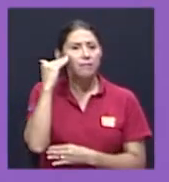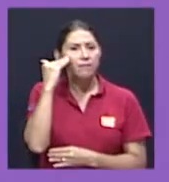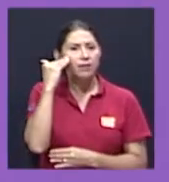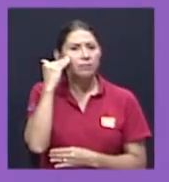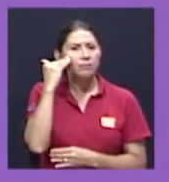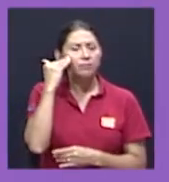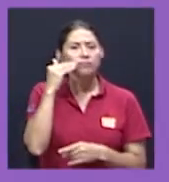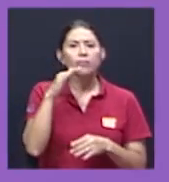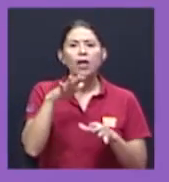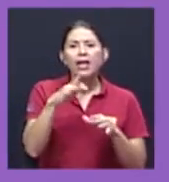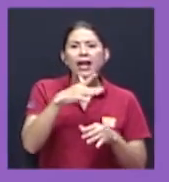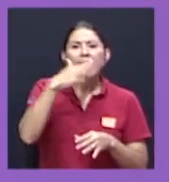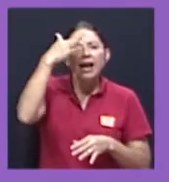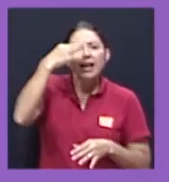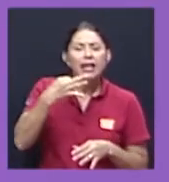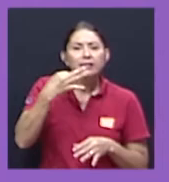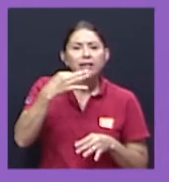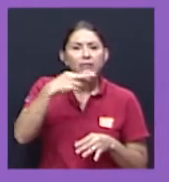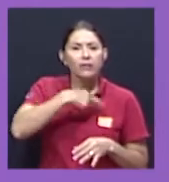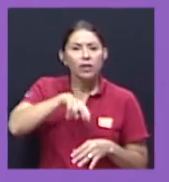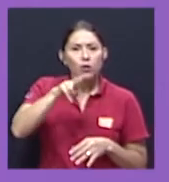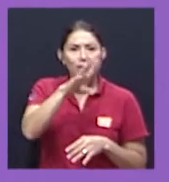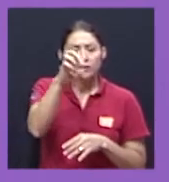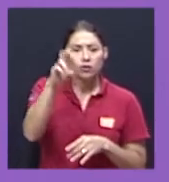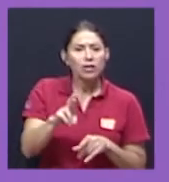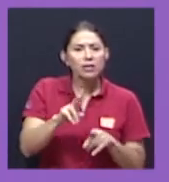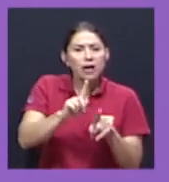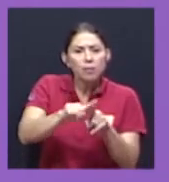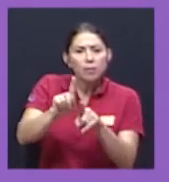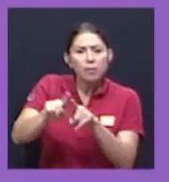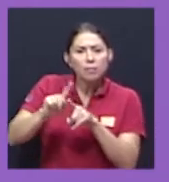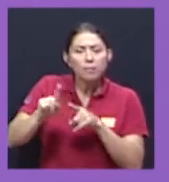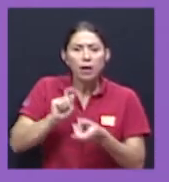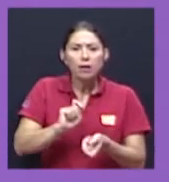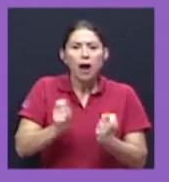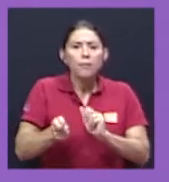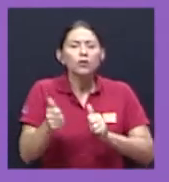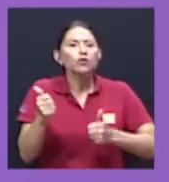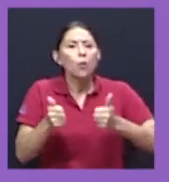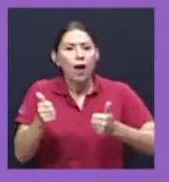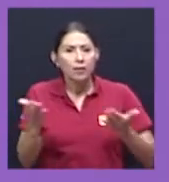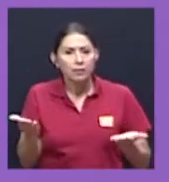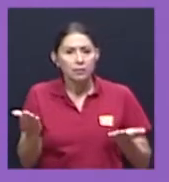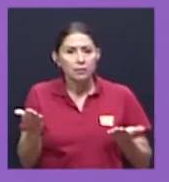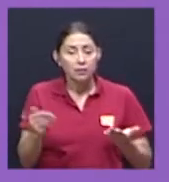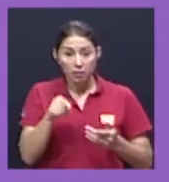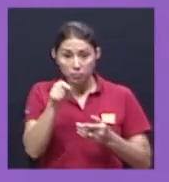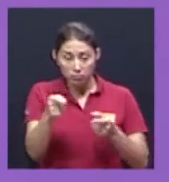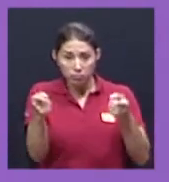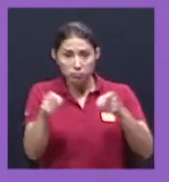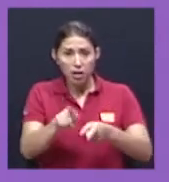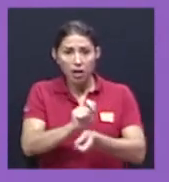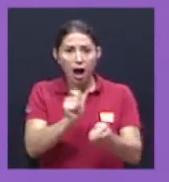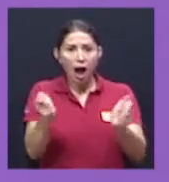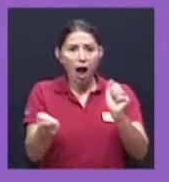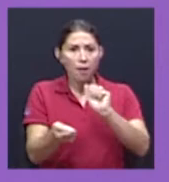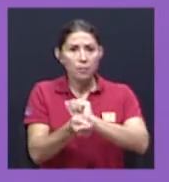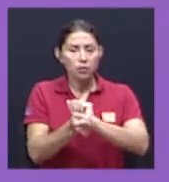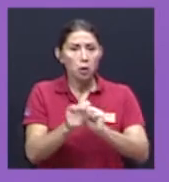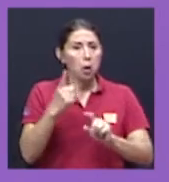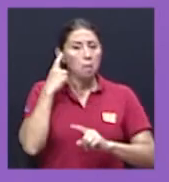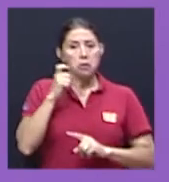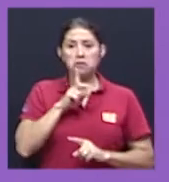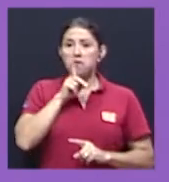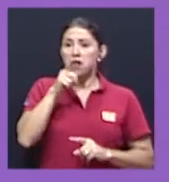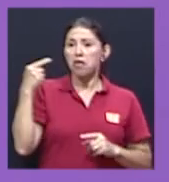cambios en las creencias religiosas en Costa Rica. Si había habido cambios también, porque finalmente no había ninguna certeza, puesto